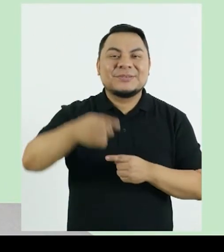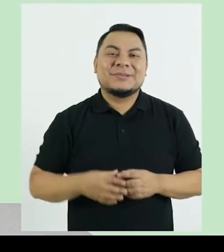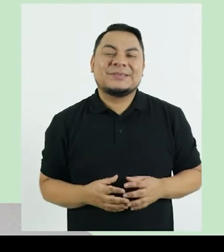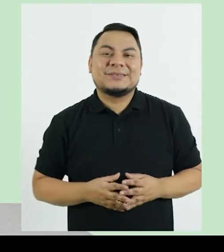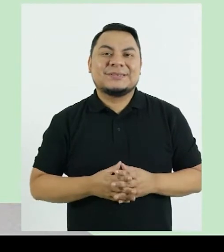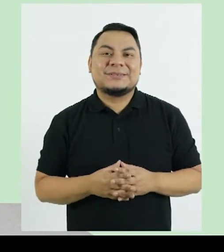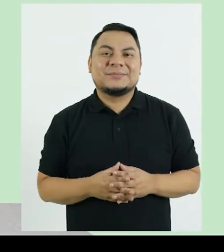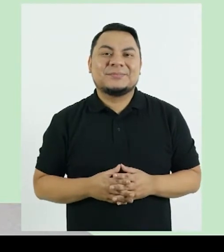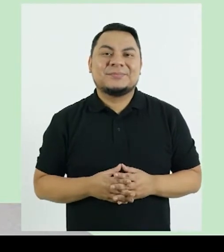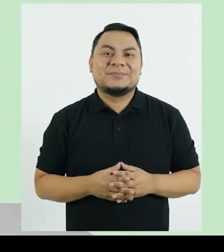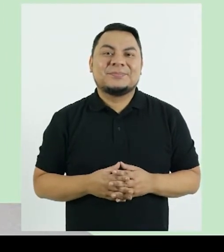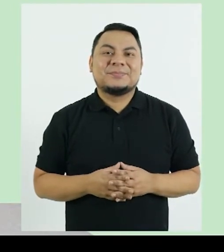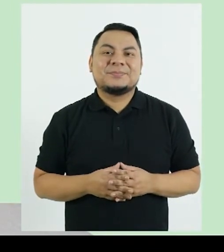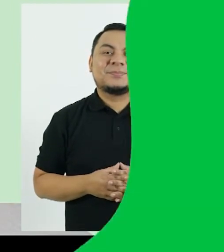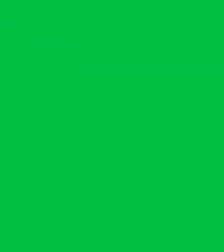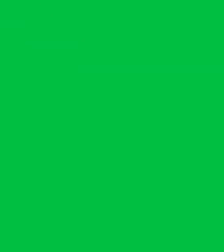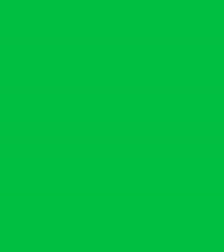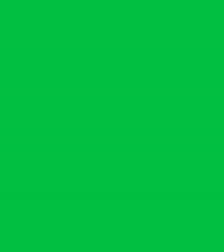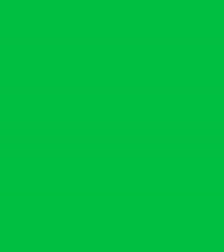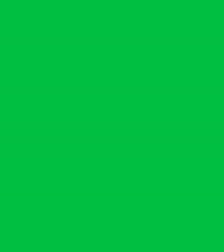Hasta la próxima